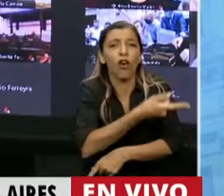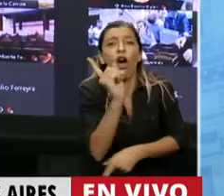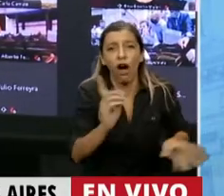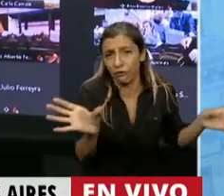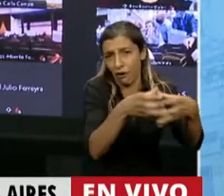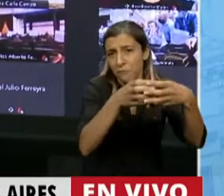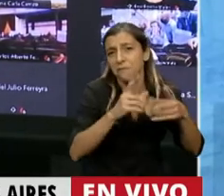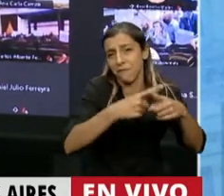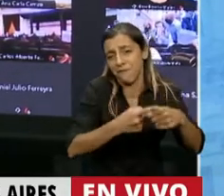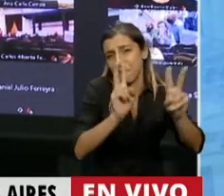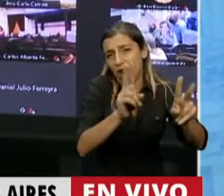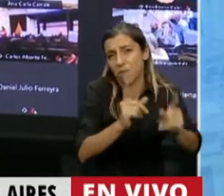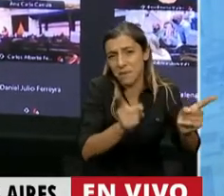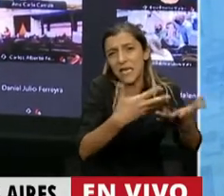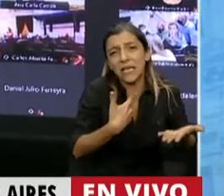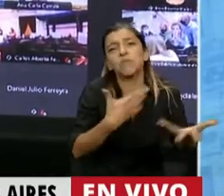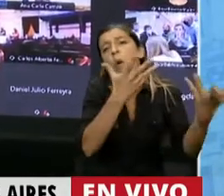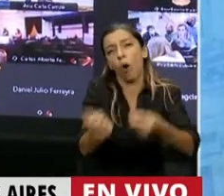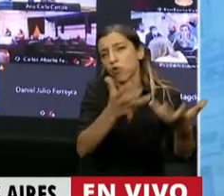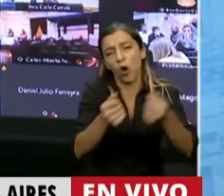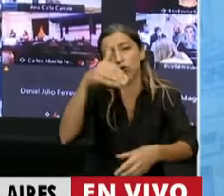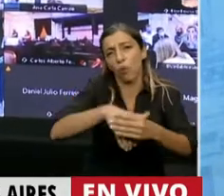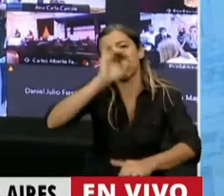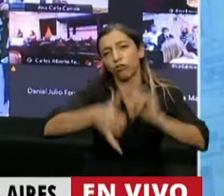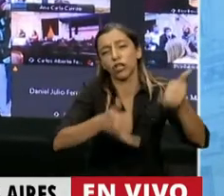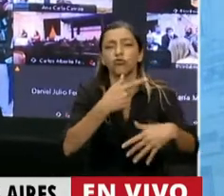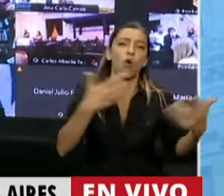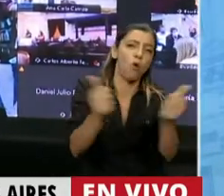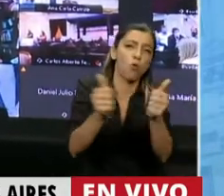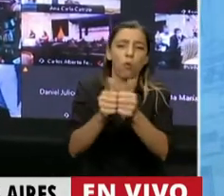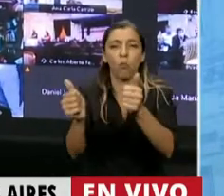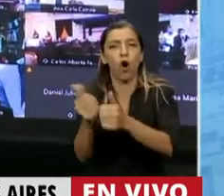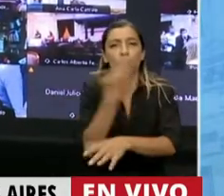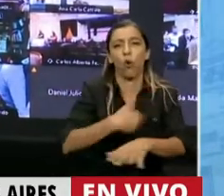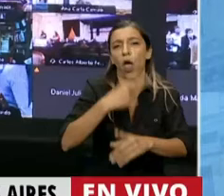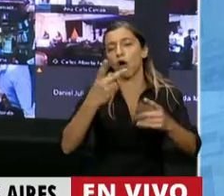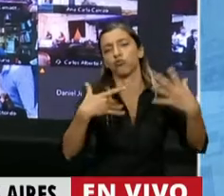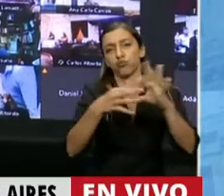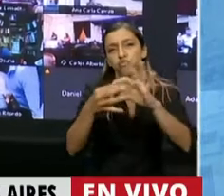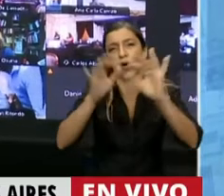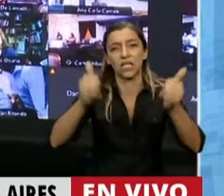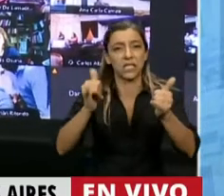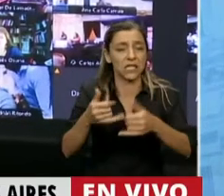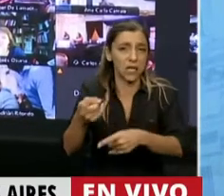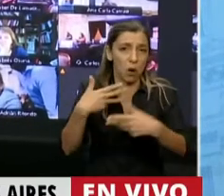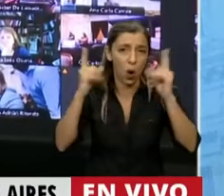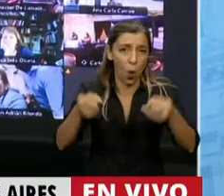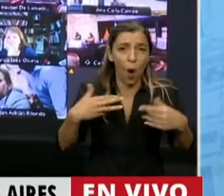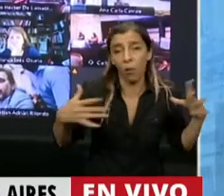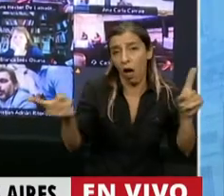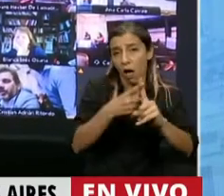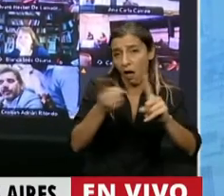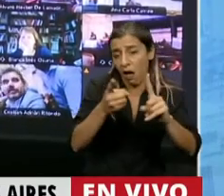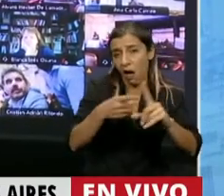peronismo, que los acompañaban a Davos, acá, allá, en nombre de la gobernabilidad y les salvaron las papas durante varios